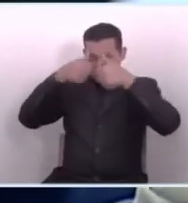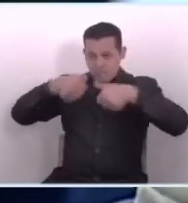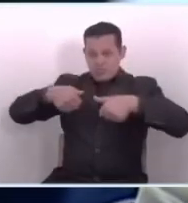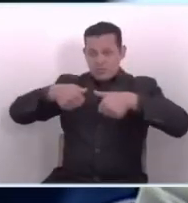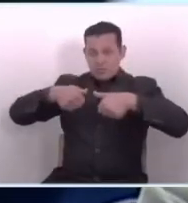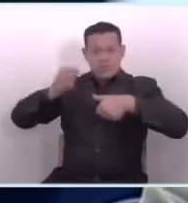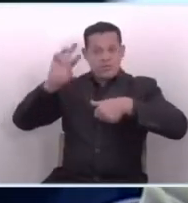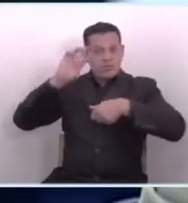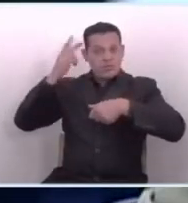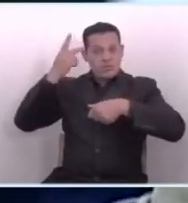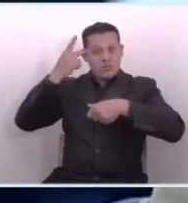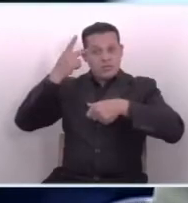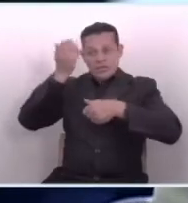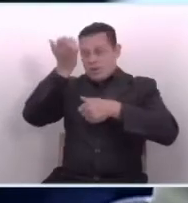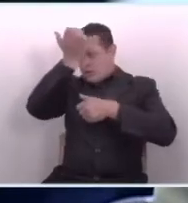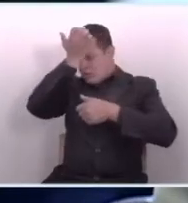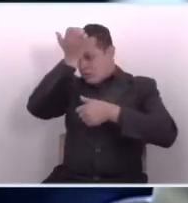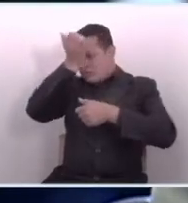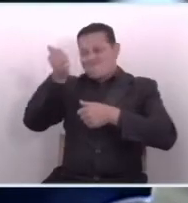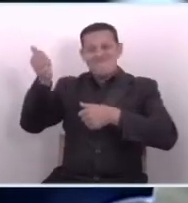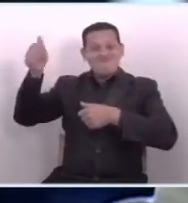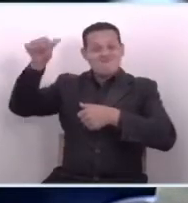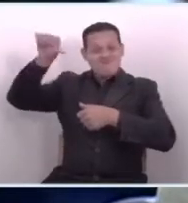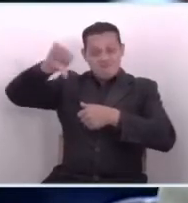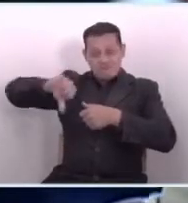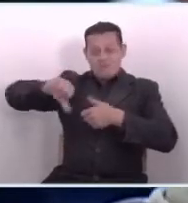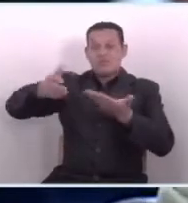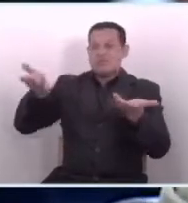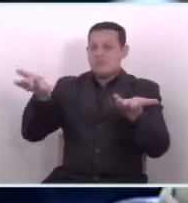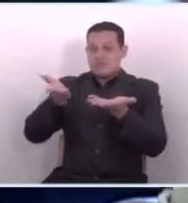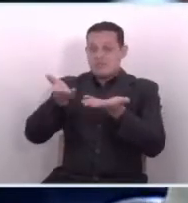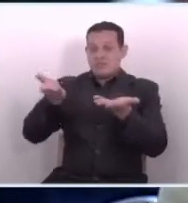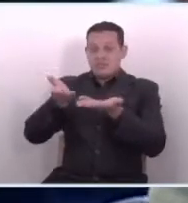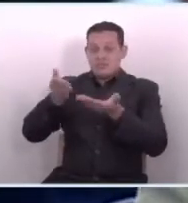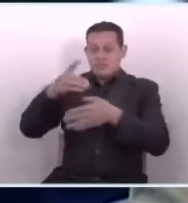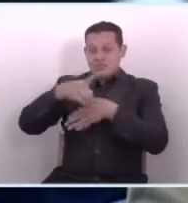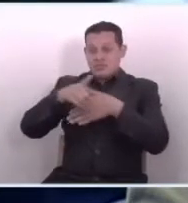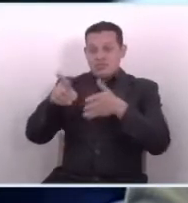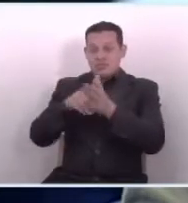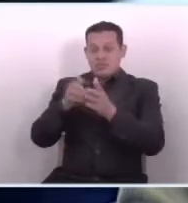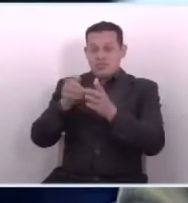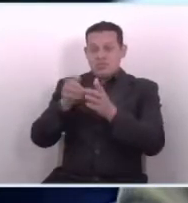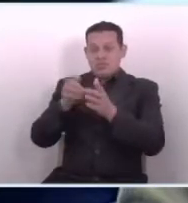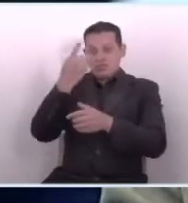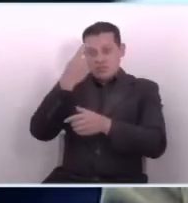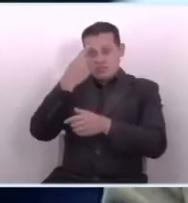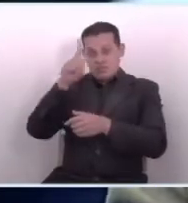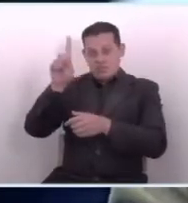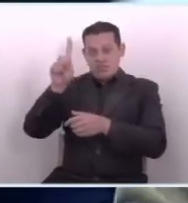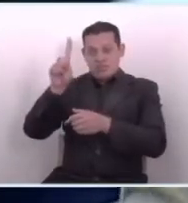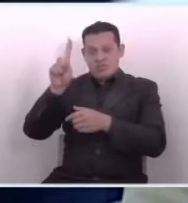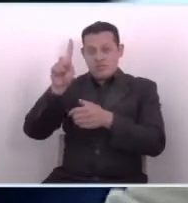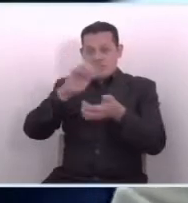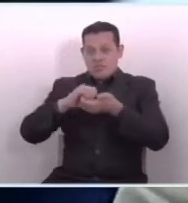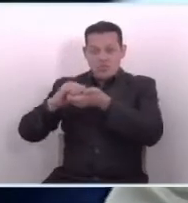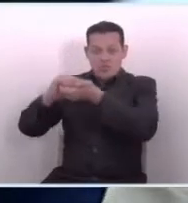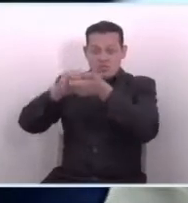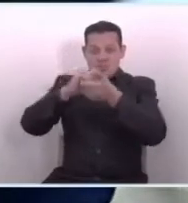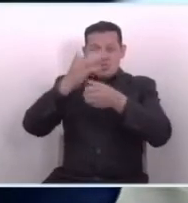es uno de los errores más grandes que están cometiendo como diputados de nuevas ideas y aliados.